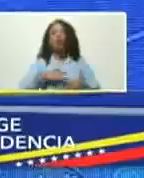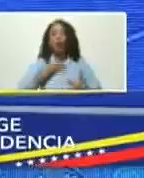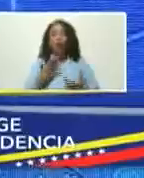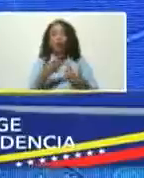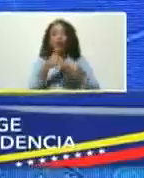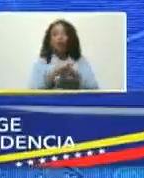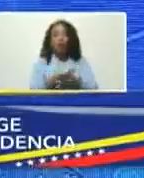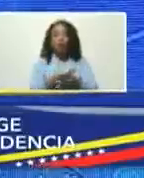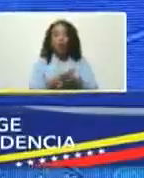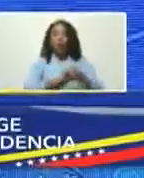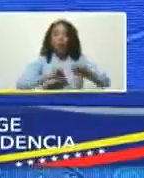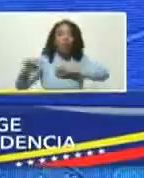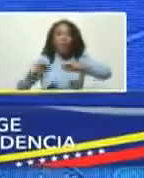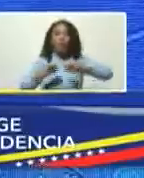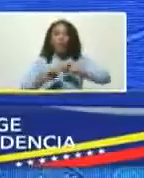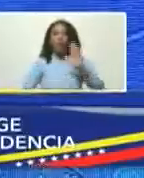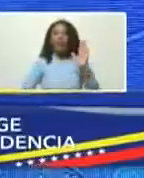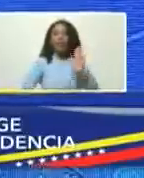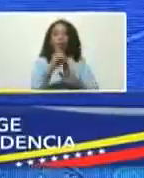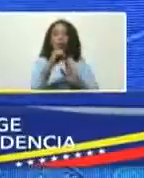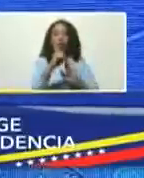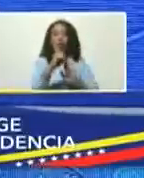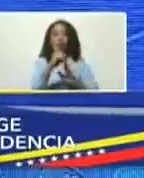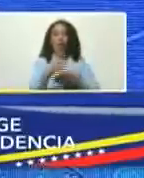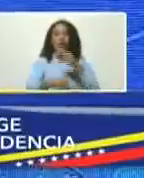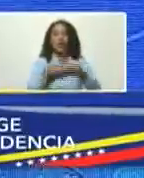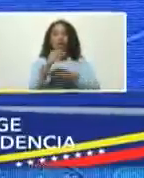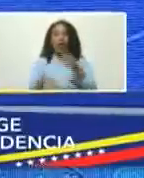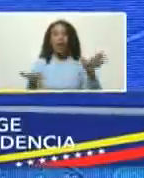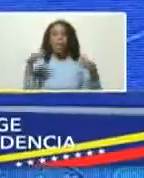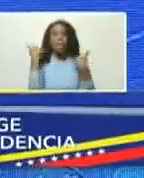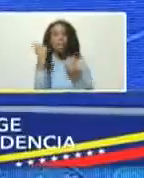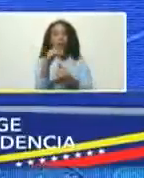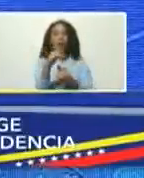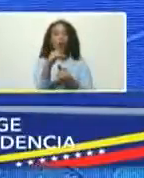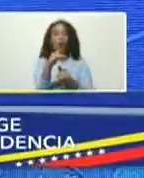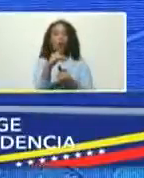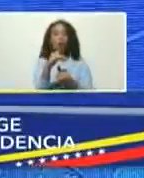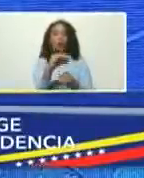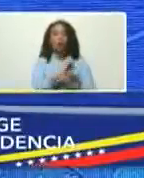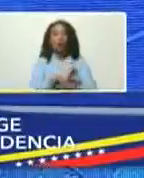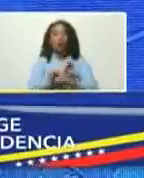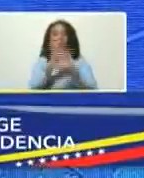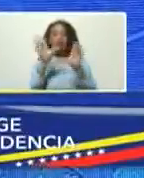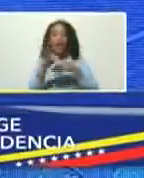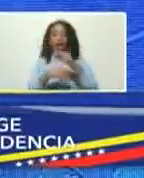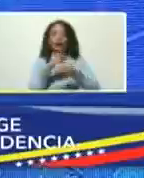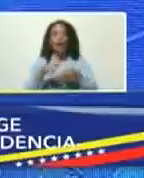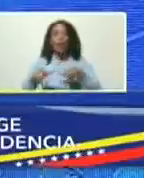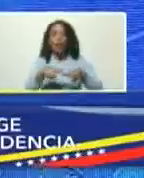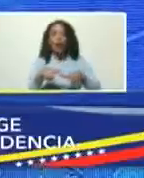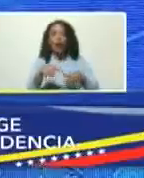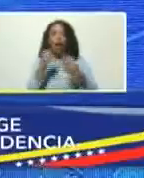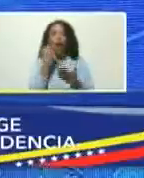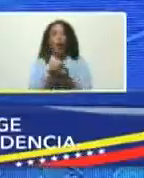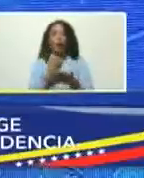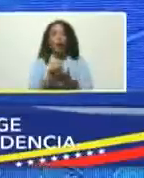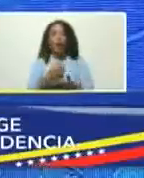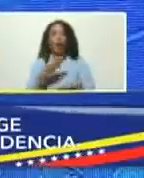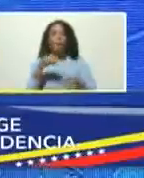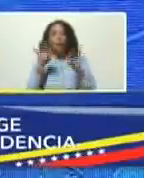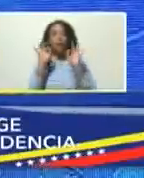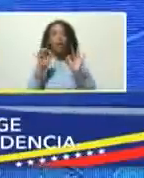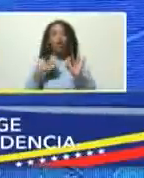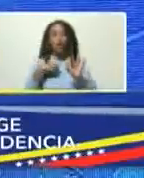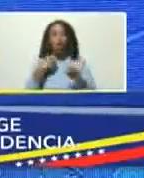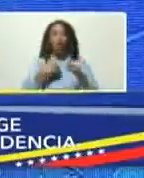distritos motores de desarrollo y serán delimitadas en el decreto de creación de la zona económica especial yo